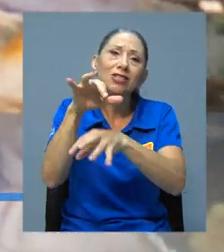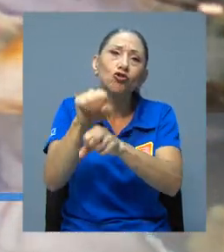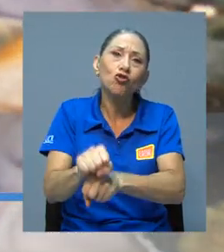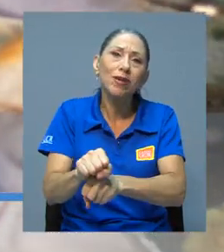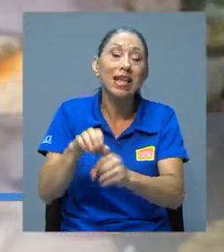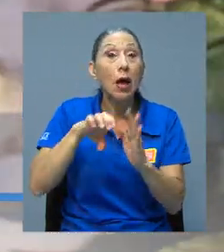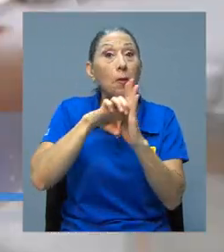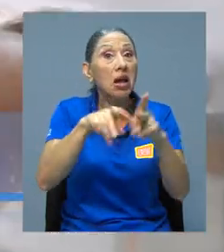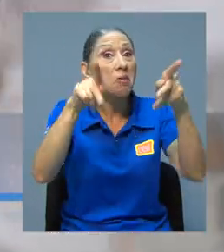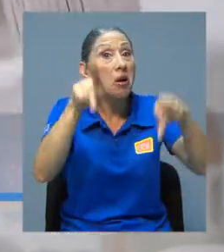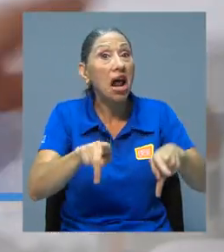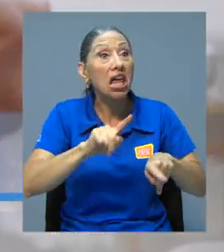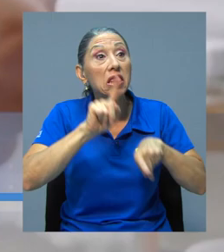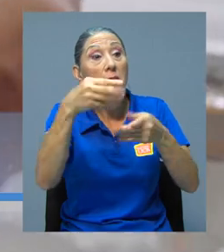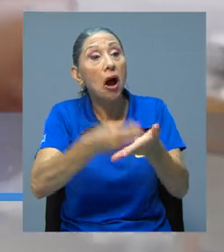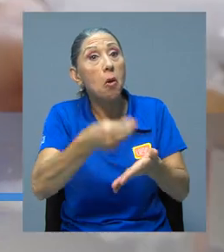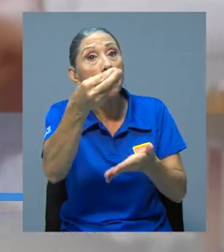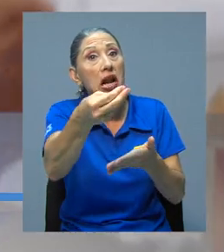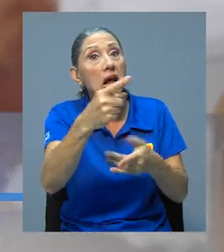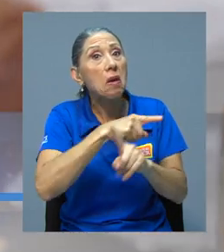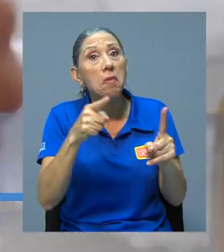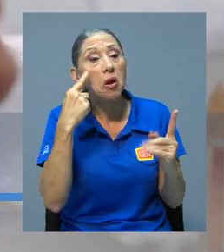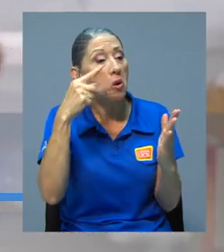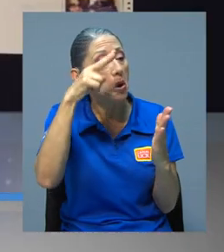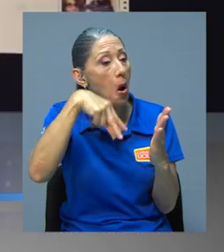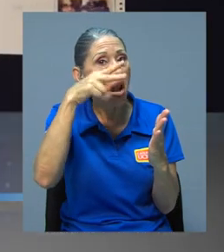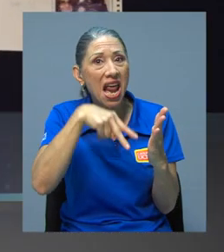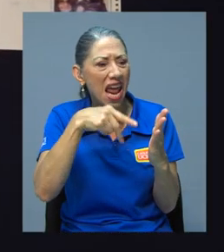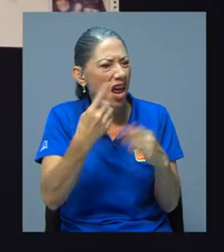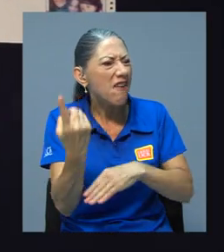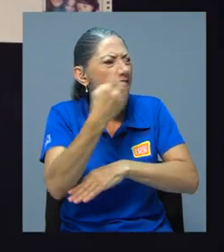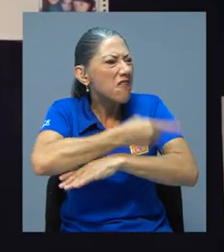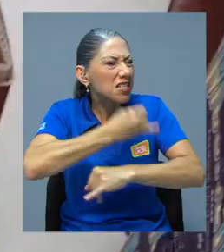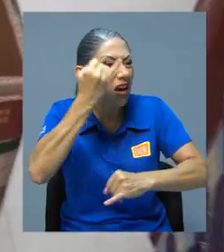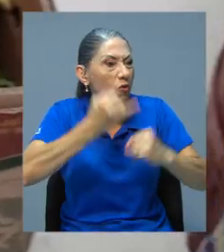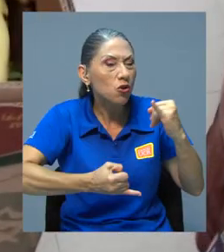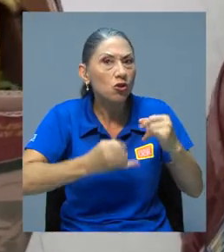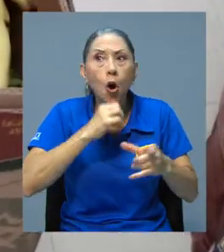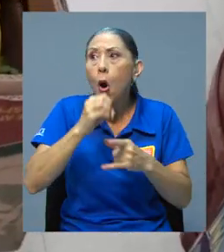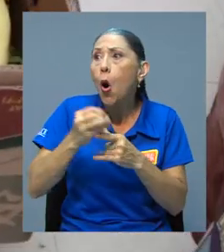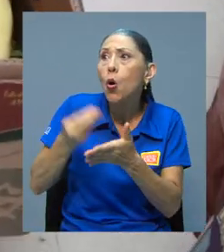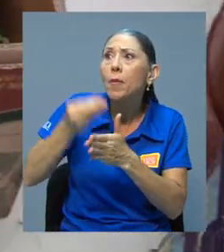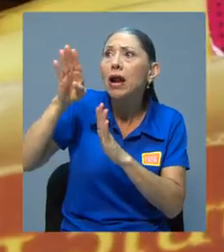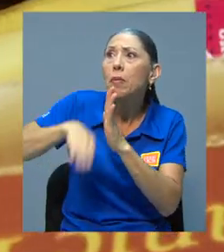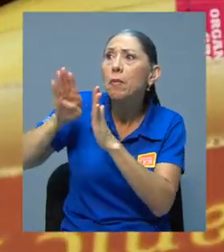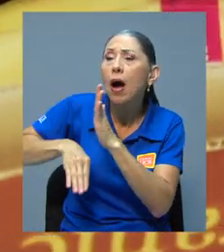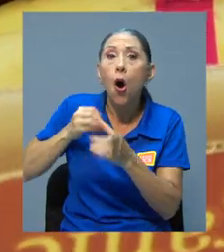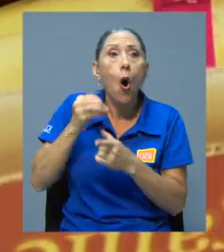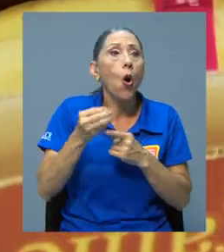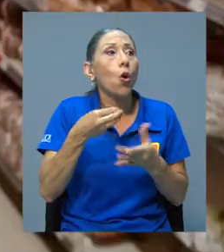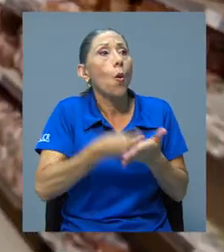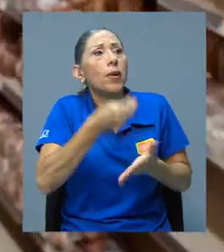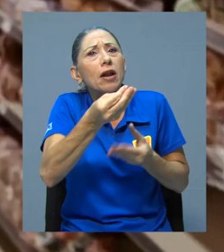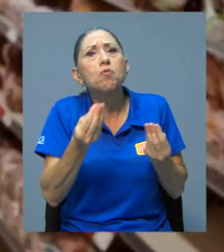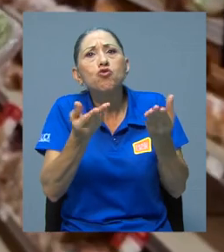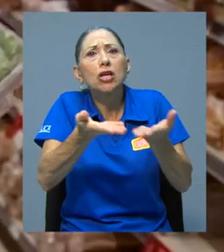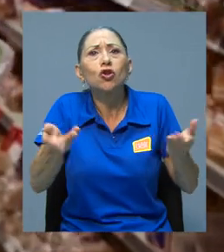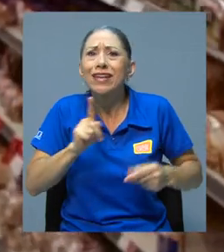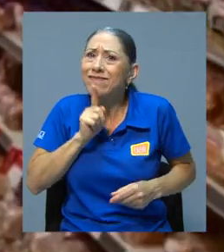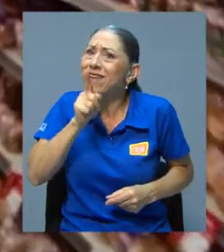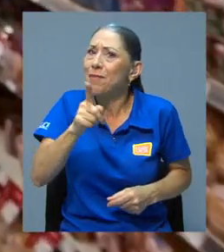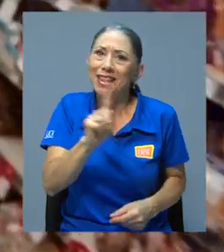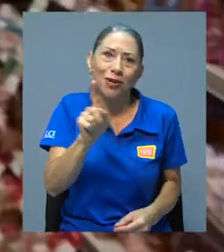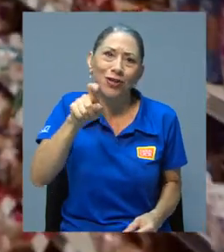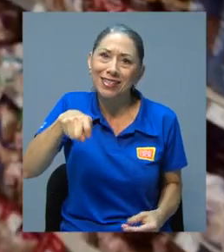como por ejemplo no leer las etiquetas y fechas de caducidad o ante una oferta comprar una mayor cantidad de productos que no se requieren.